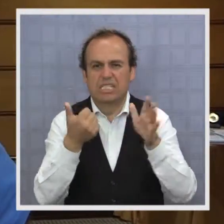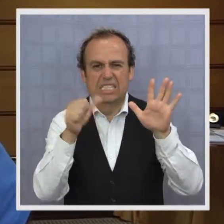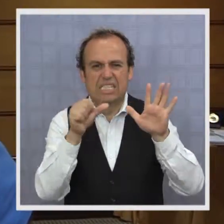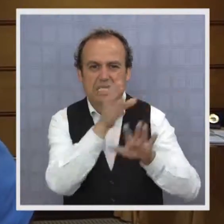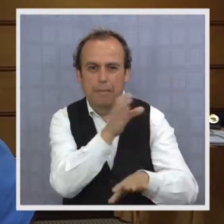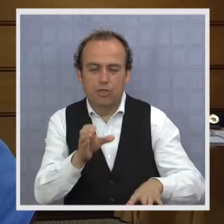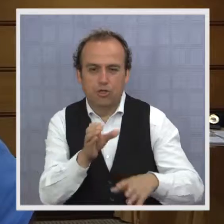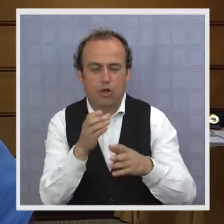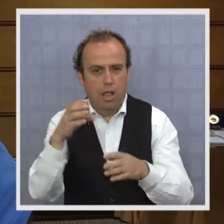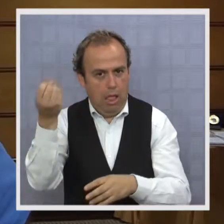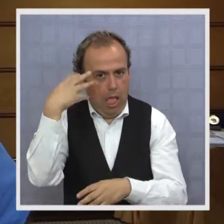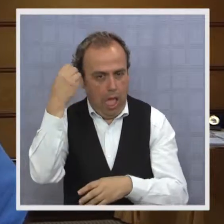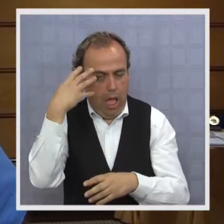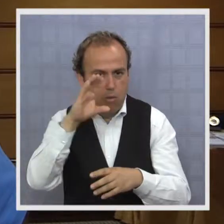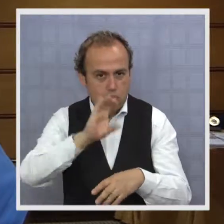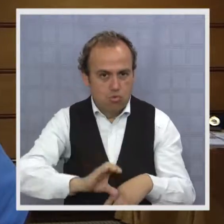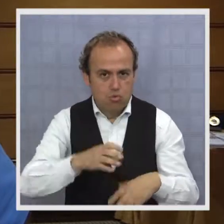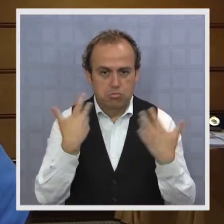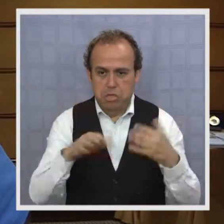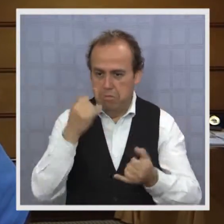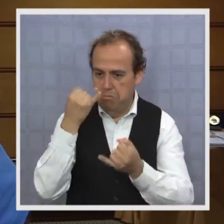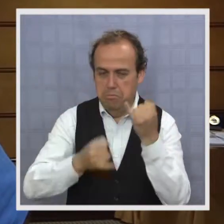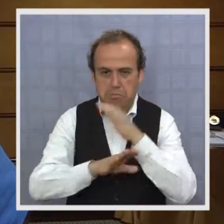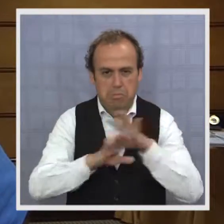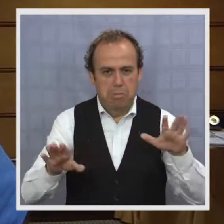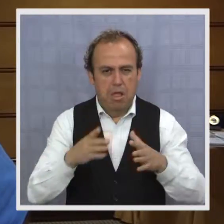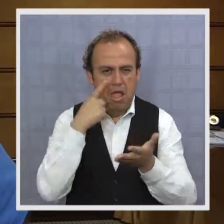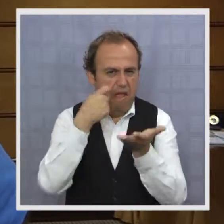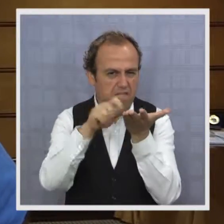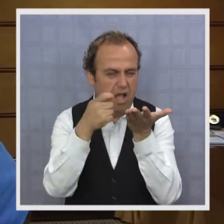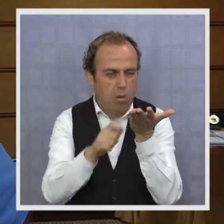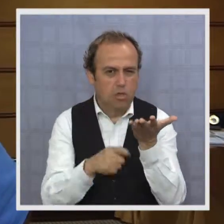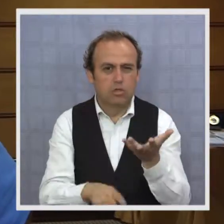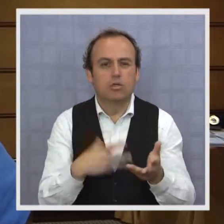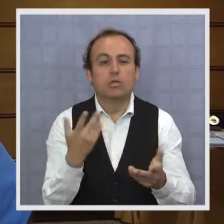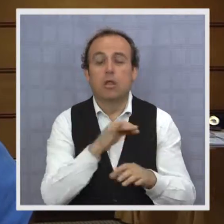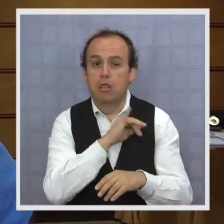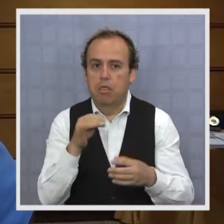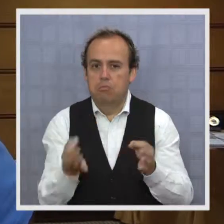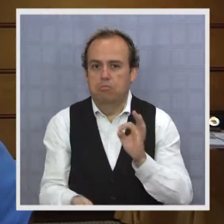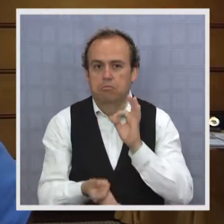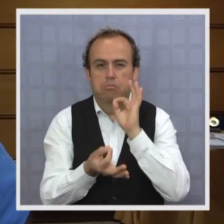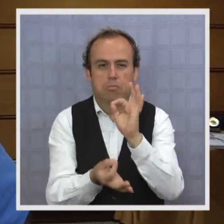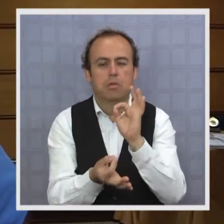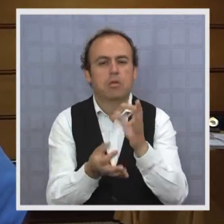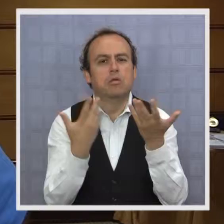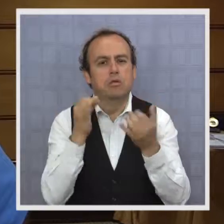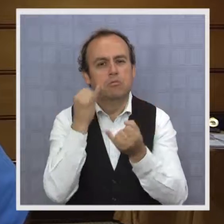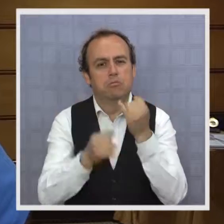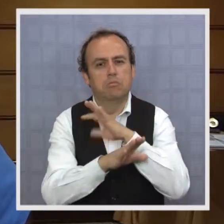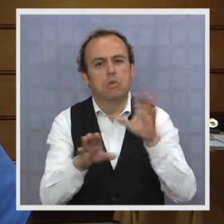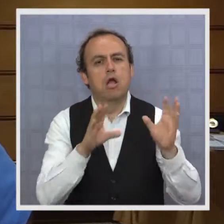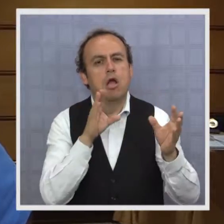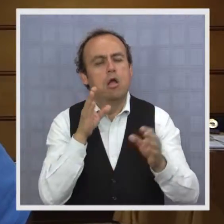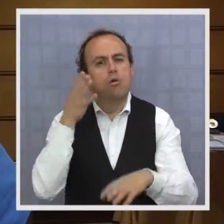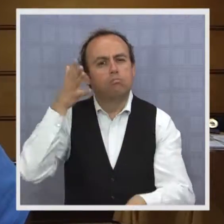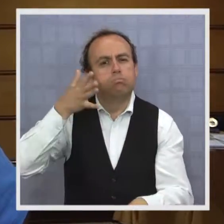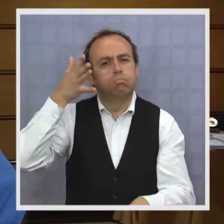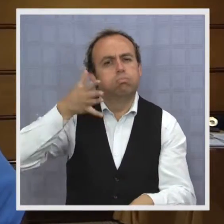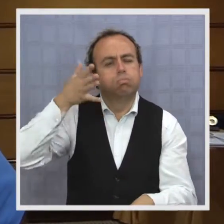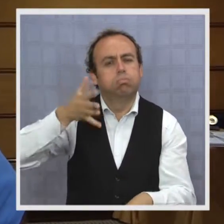capacitaron y hoy día ya lo concluimos, hicimos todas las evaluaciones, después las vamos a entregar, pero hoy día concluimos con una charla